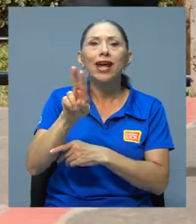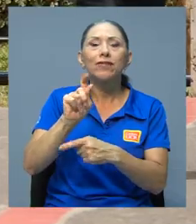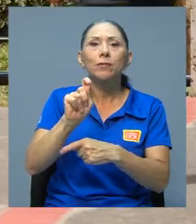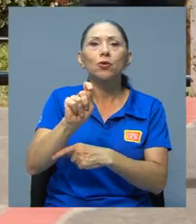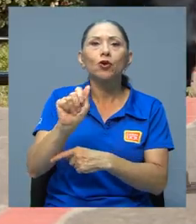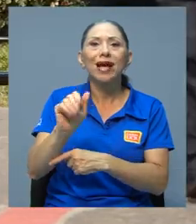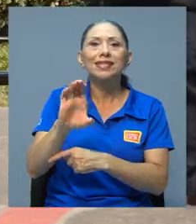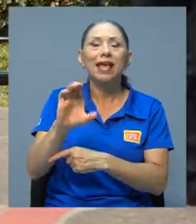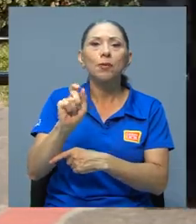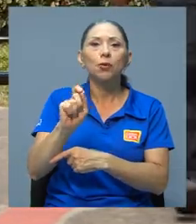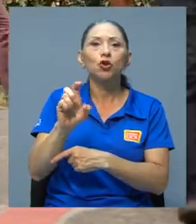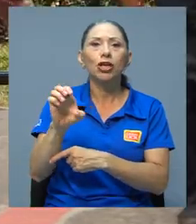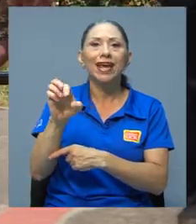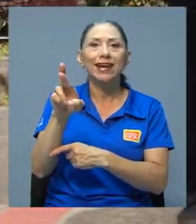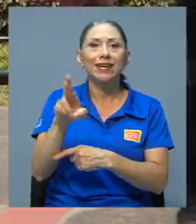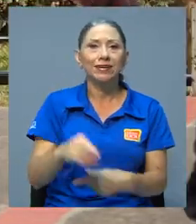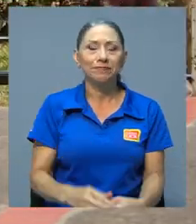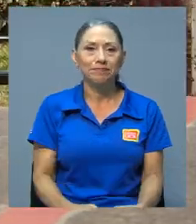.cr.